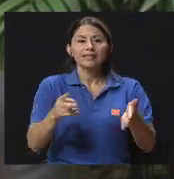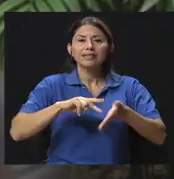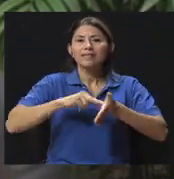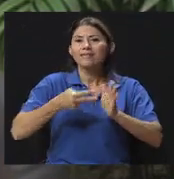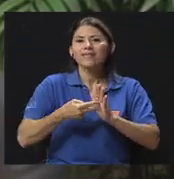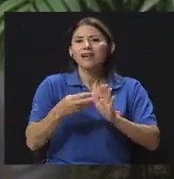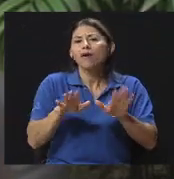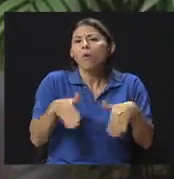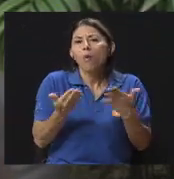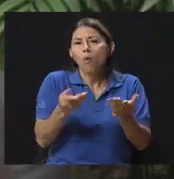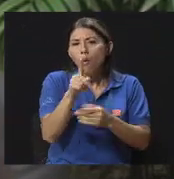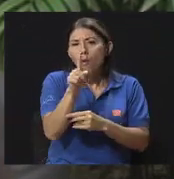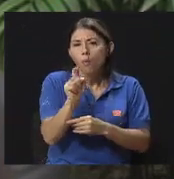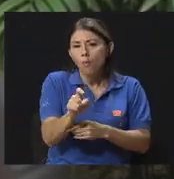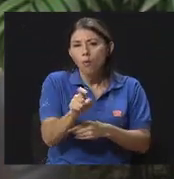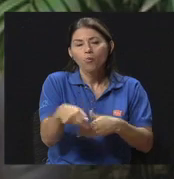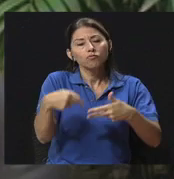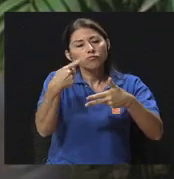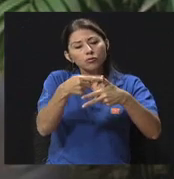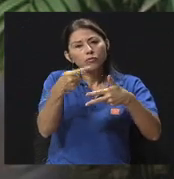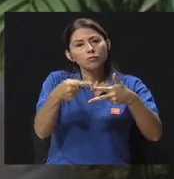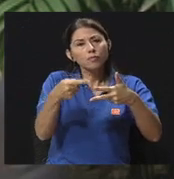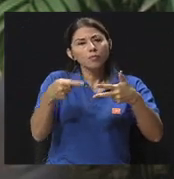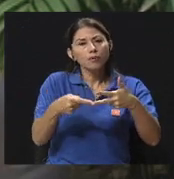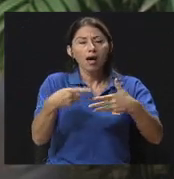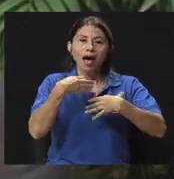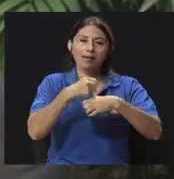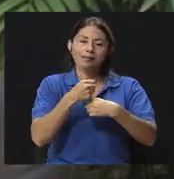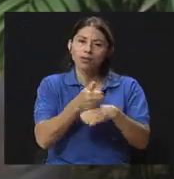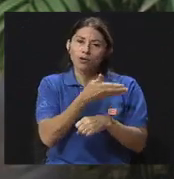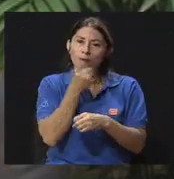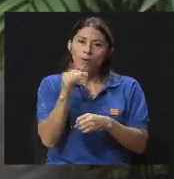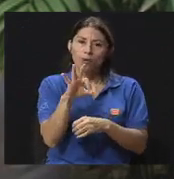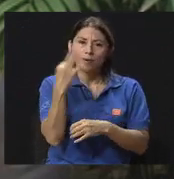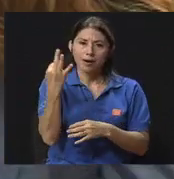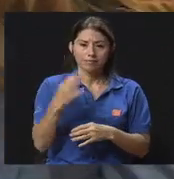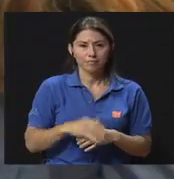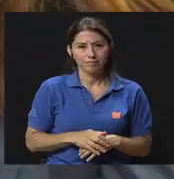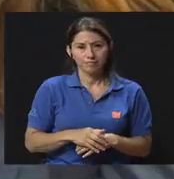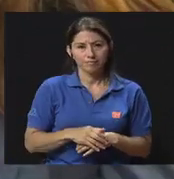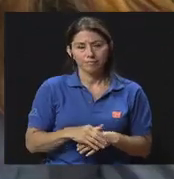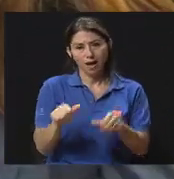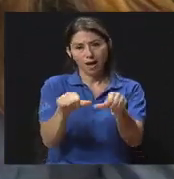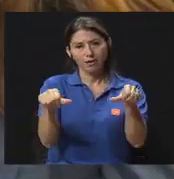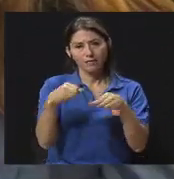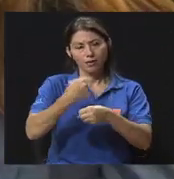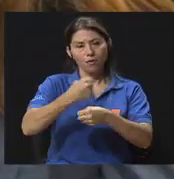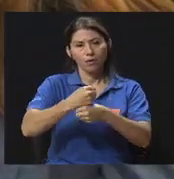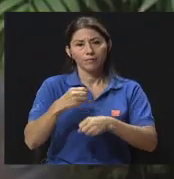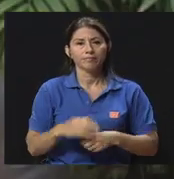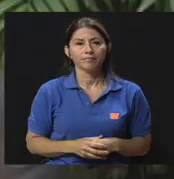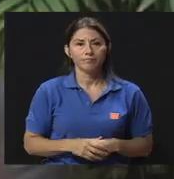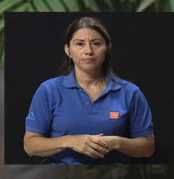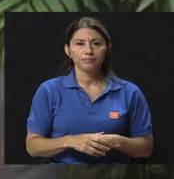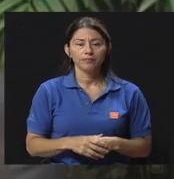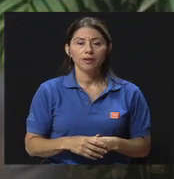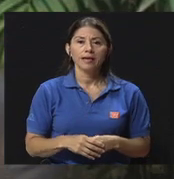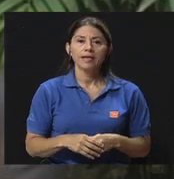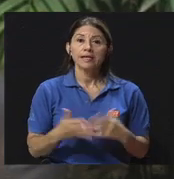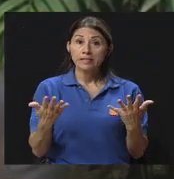Sería en cada uno de esos elementos hacerlo de la manera más asertiva posible en lo que es laboralmente. ¿Y necesariamente